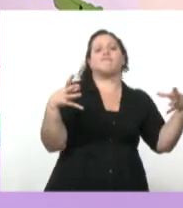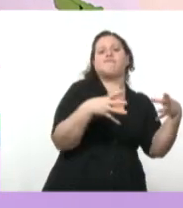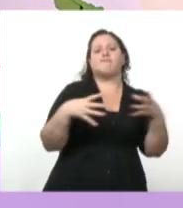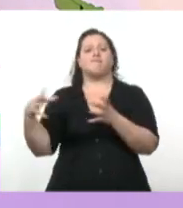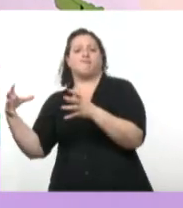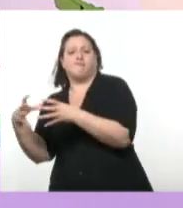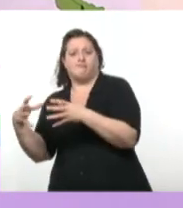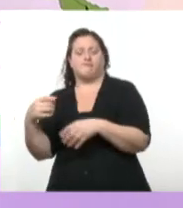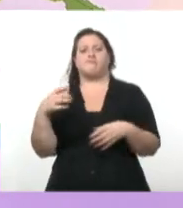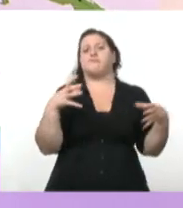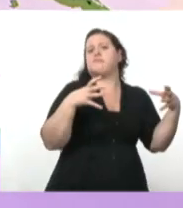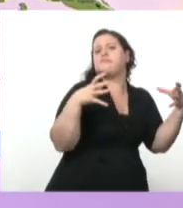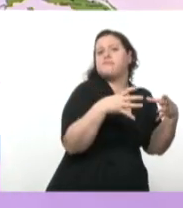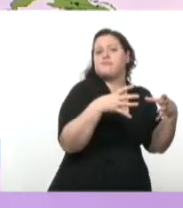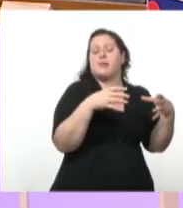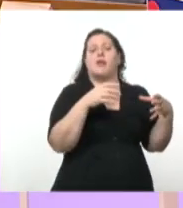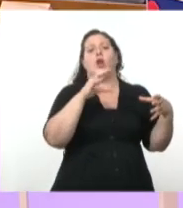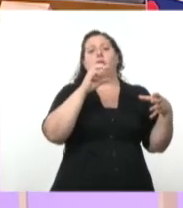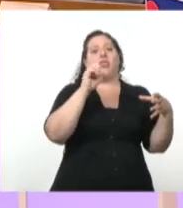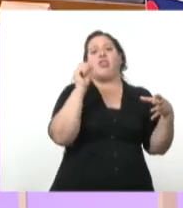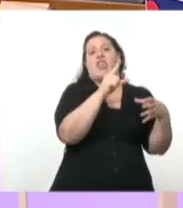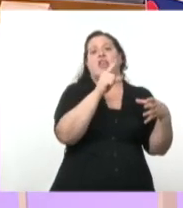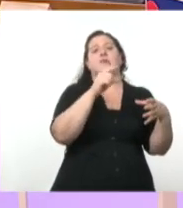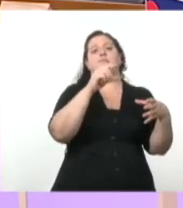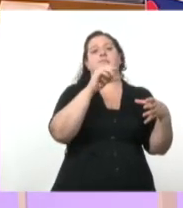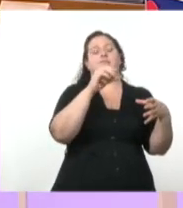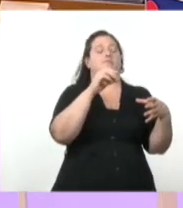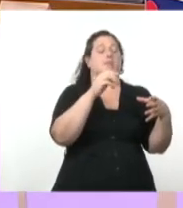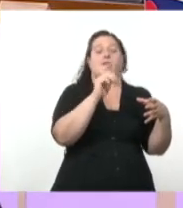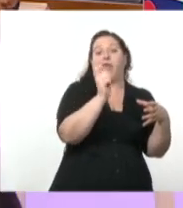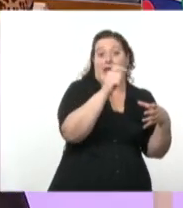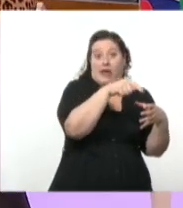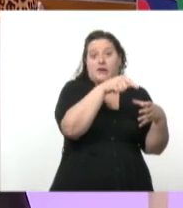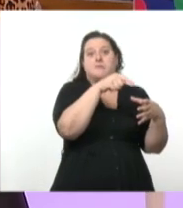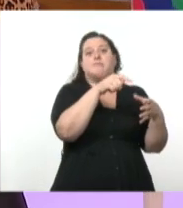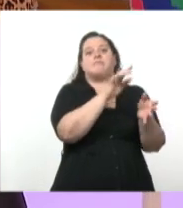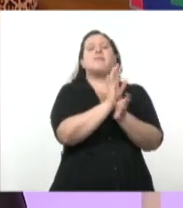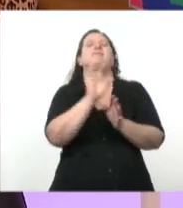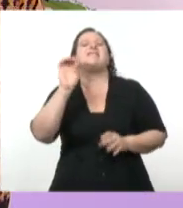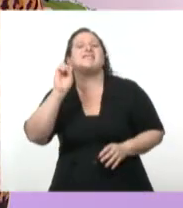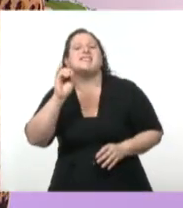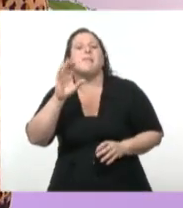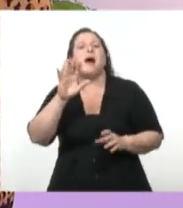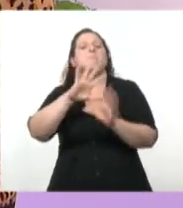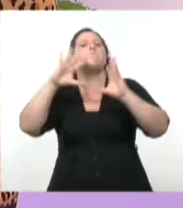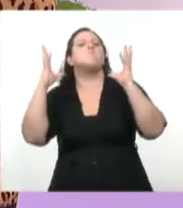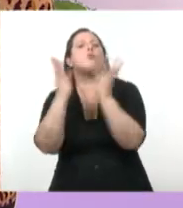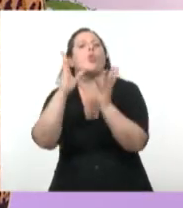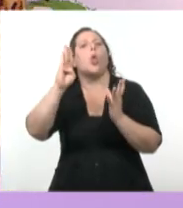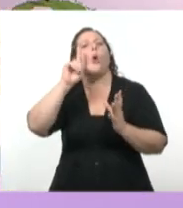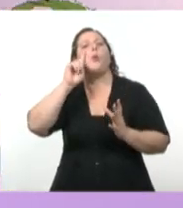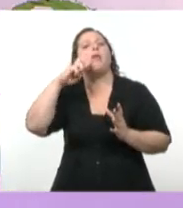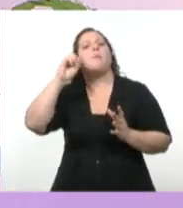oriental, que lo voy a poner acá, que representa el mundo bipolar de la Unión de las